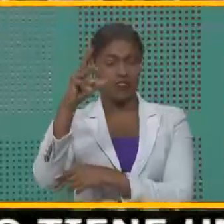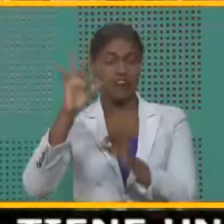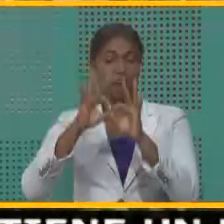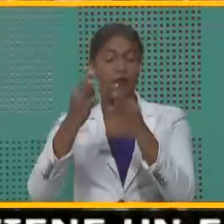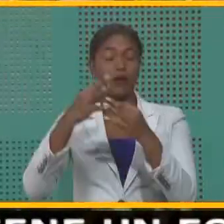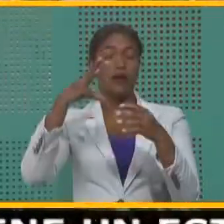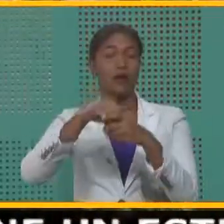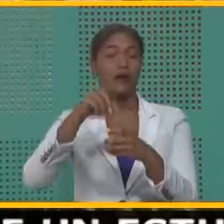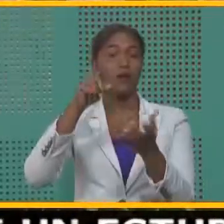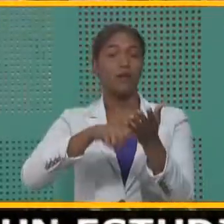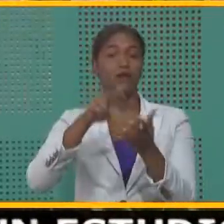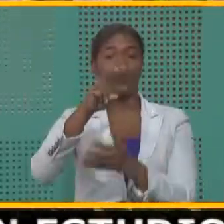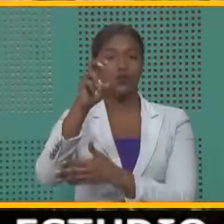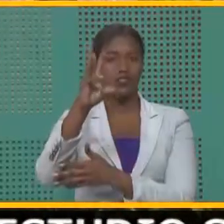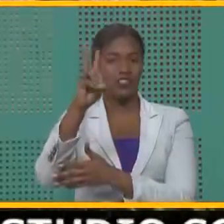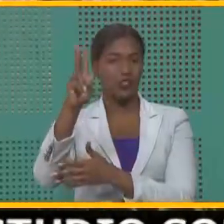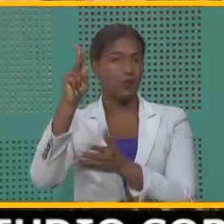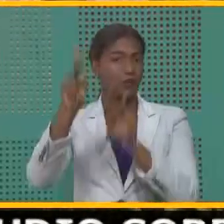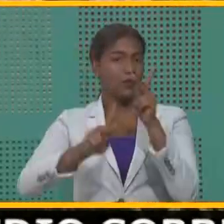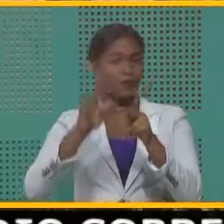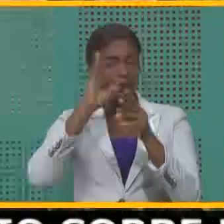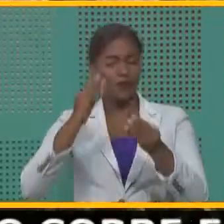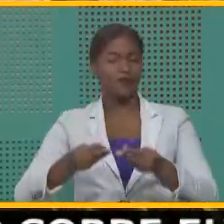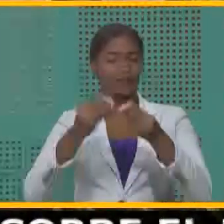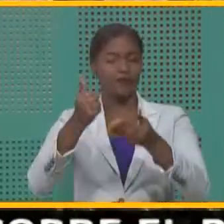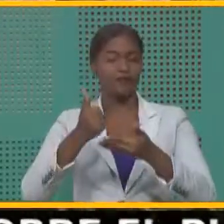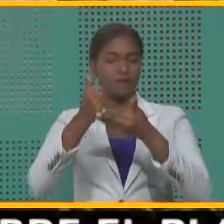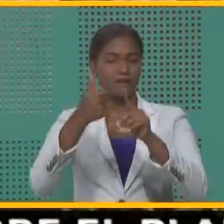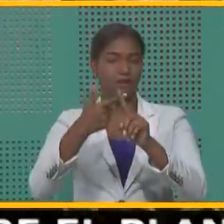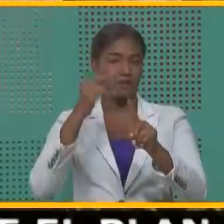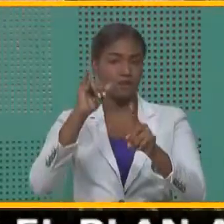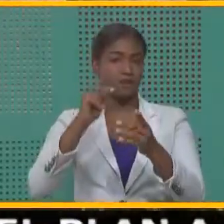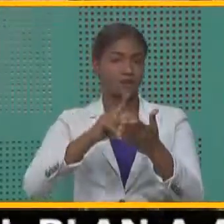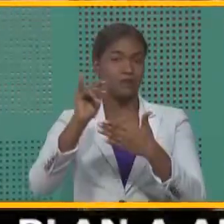.362 personas, serán beneficiados de este proyecto.